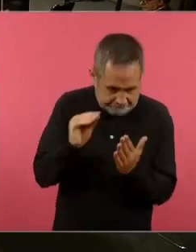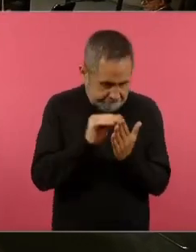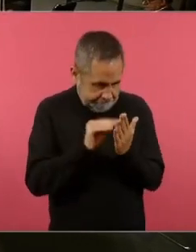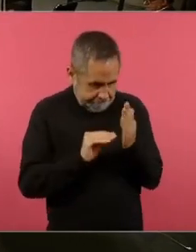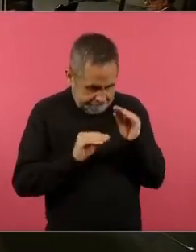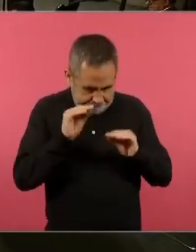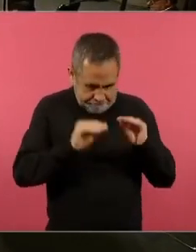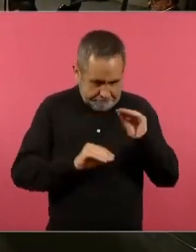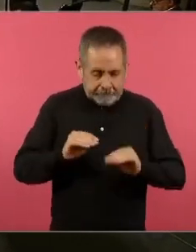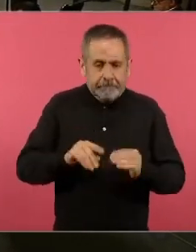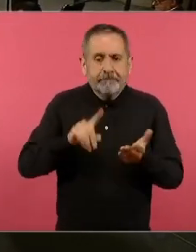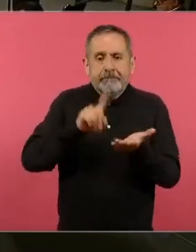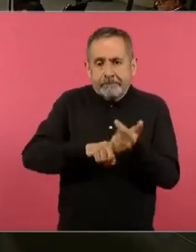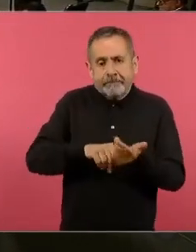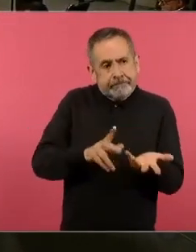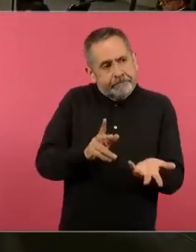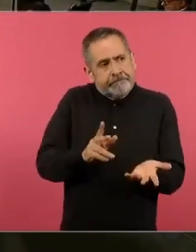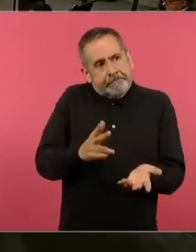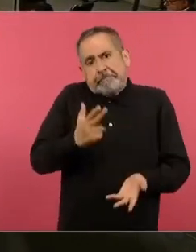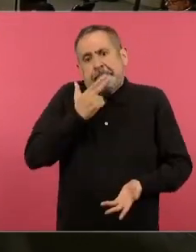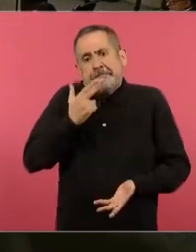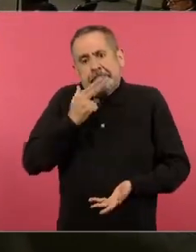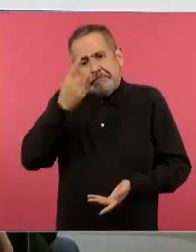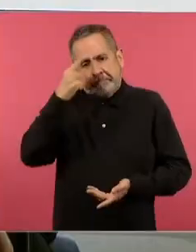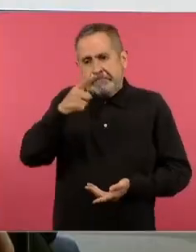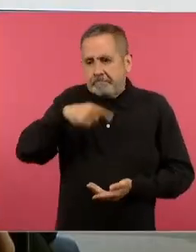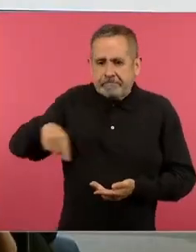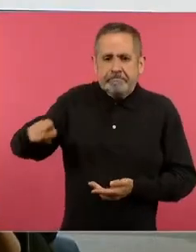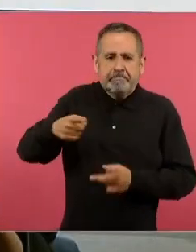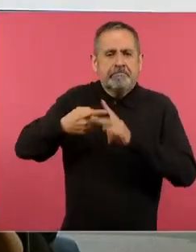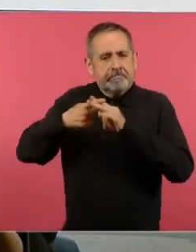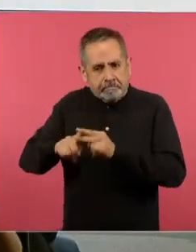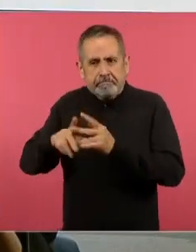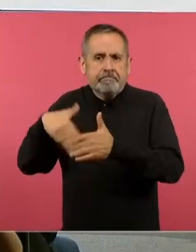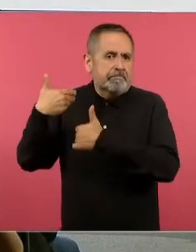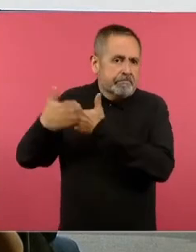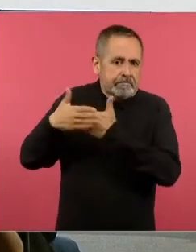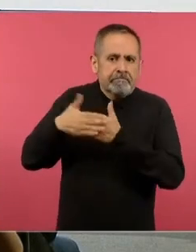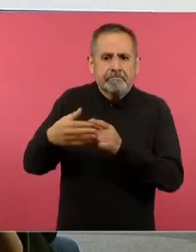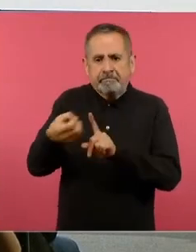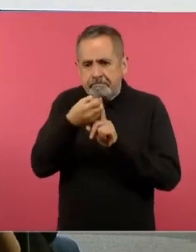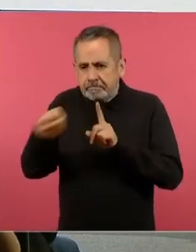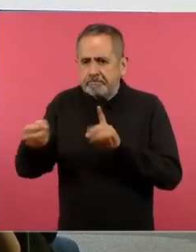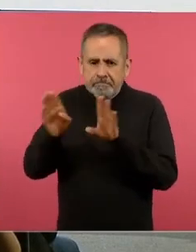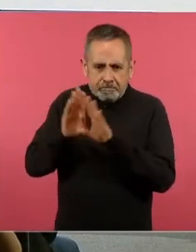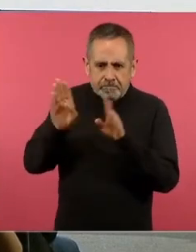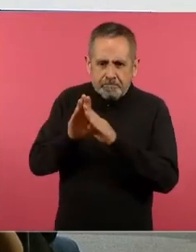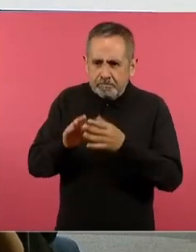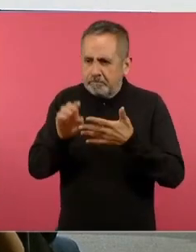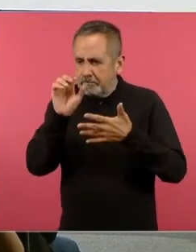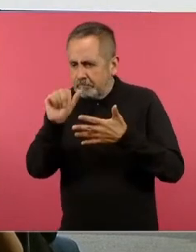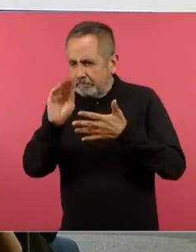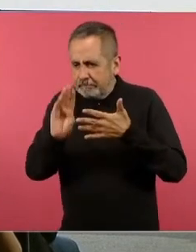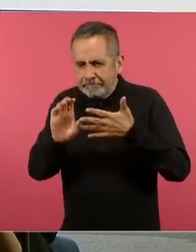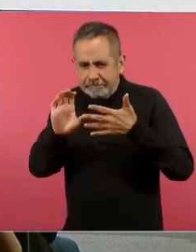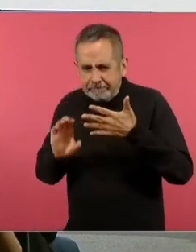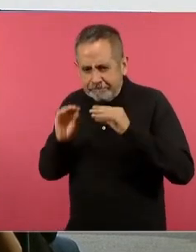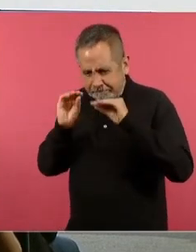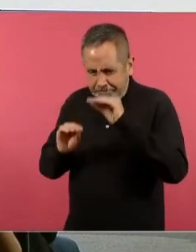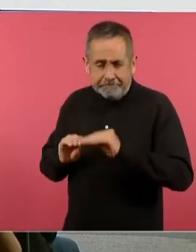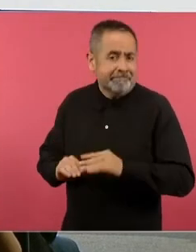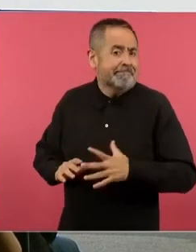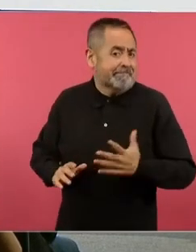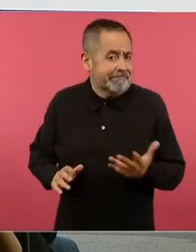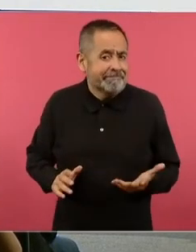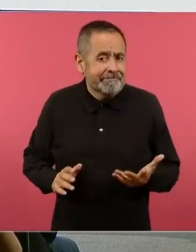libros de texto es un pretexto fabuloso para poder ir sistematizando todos esos conocimientos por supuesto que los